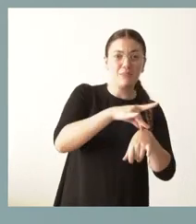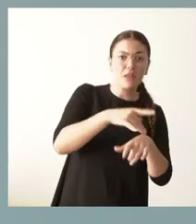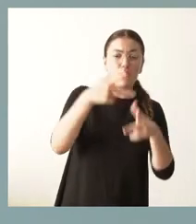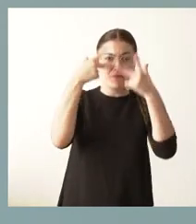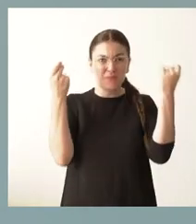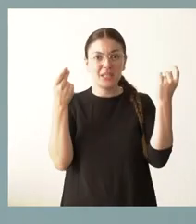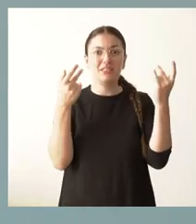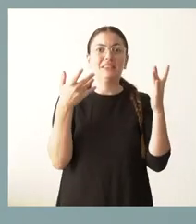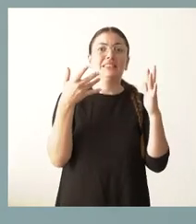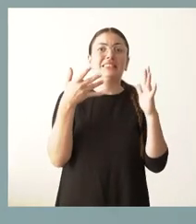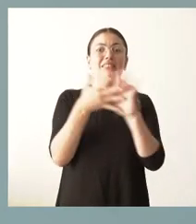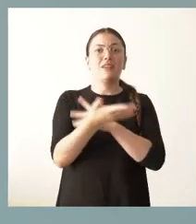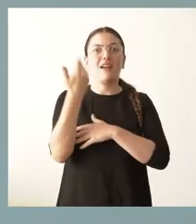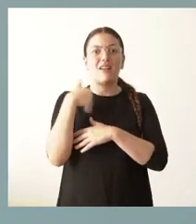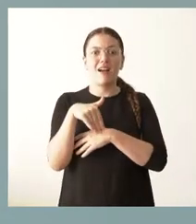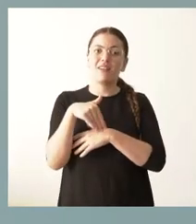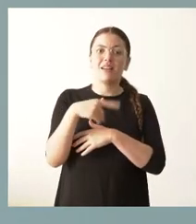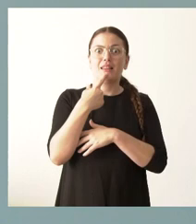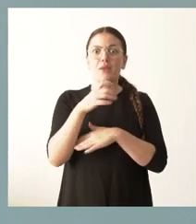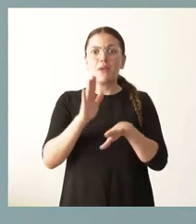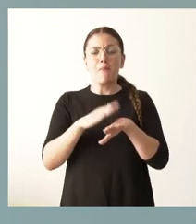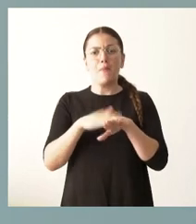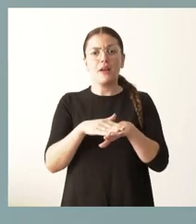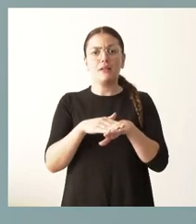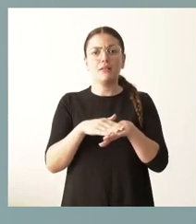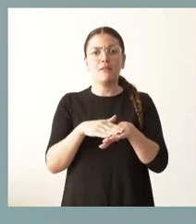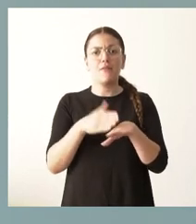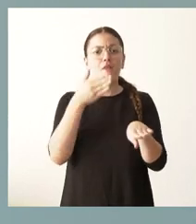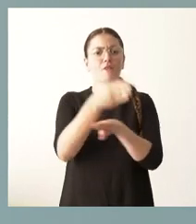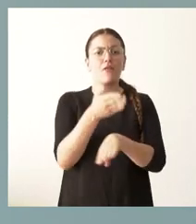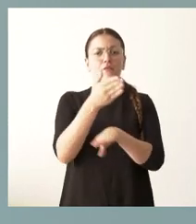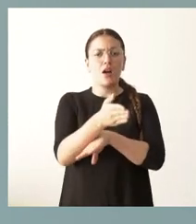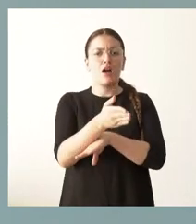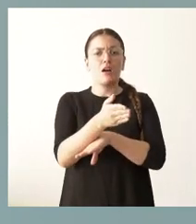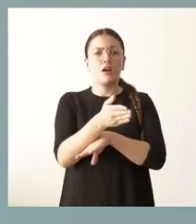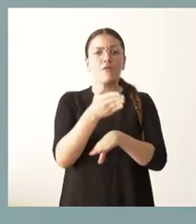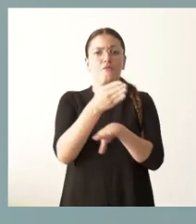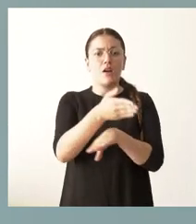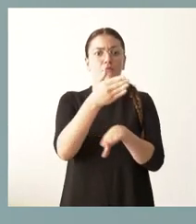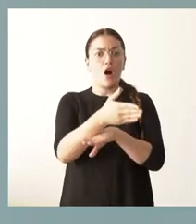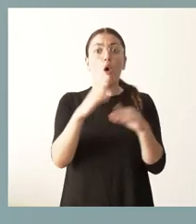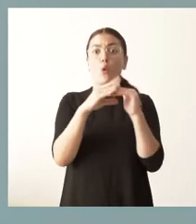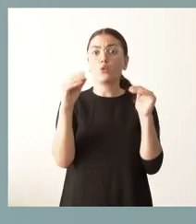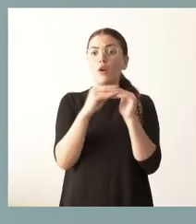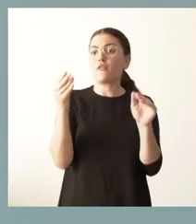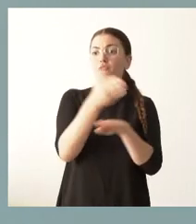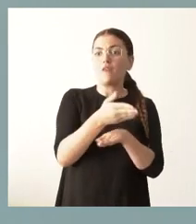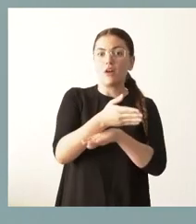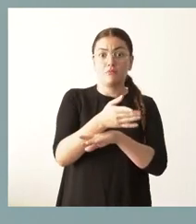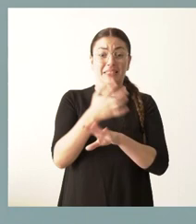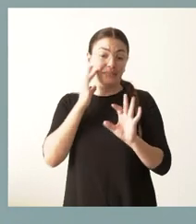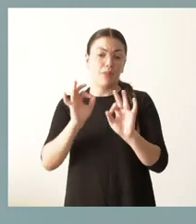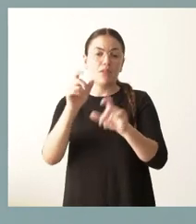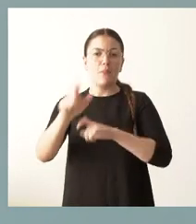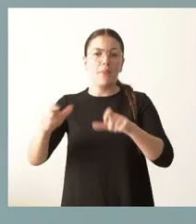en una dificultad de acceso al sistema sanitario por parte de los usuarios y especialmente de las personas mayores en el mundo